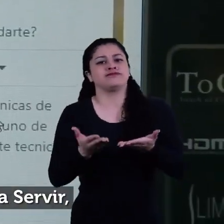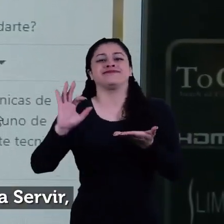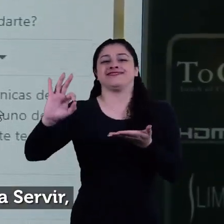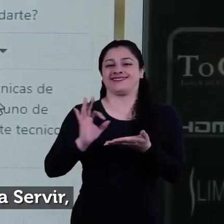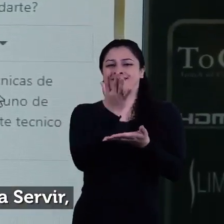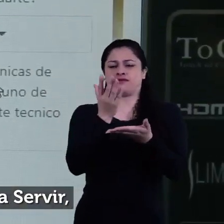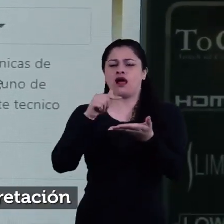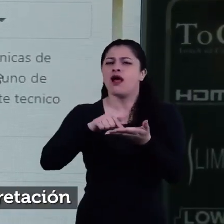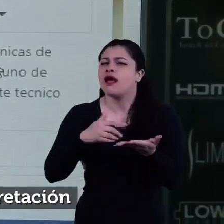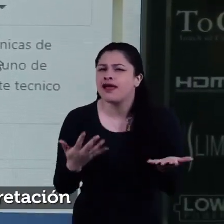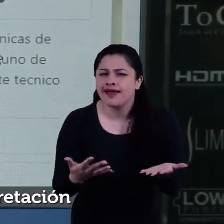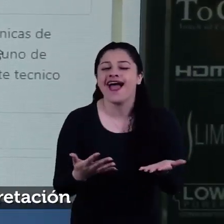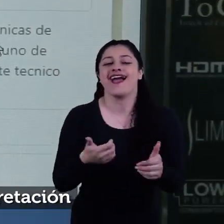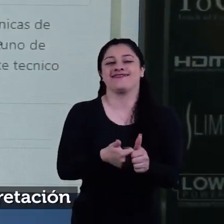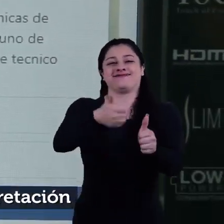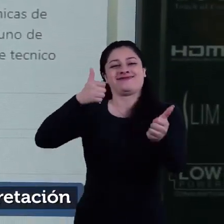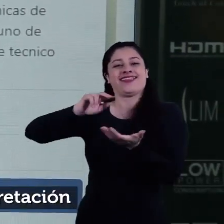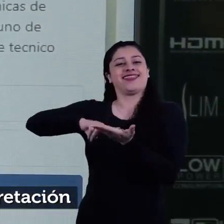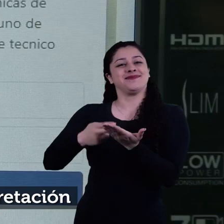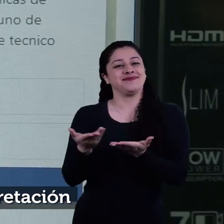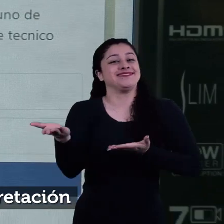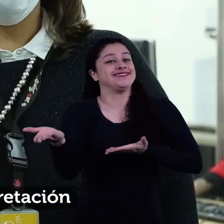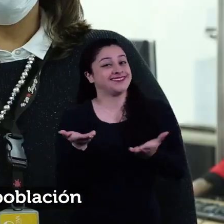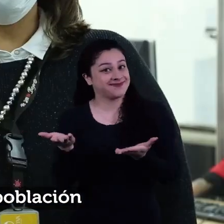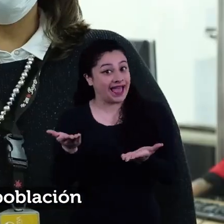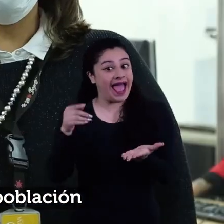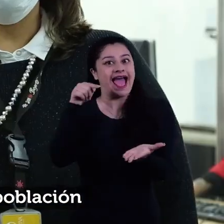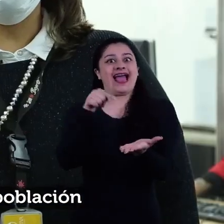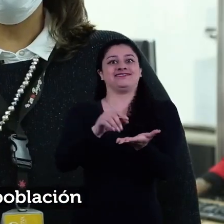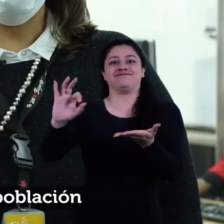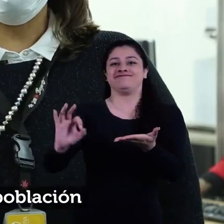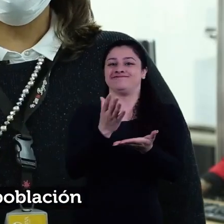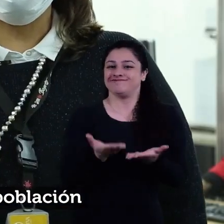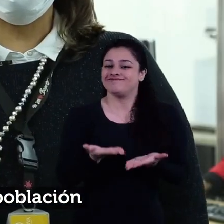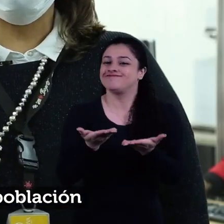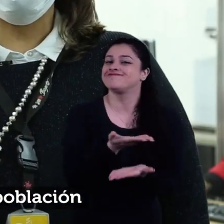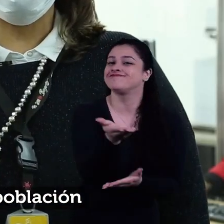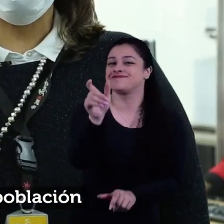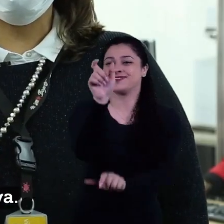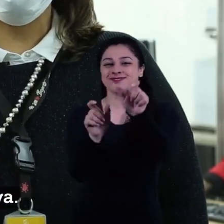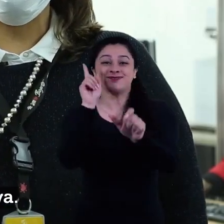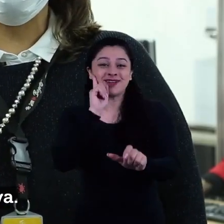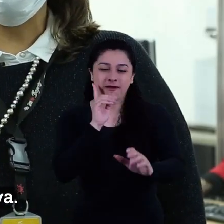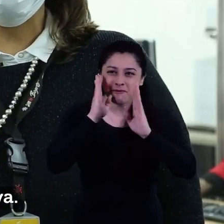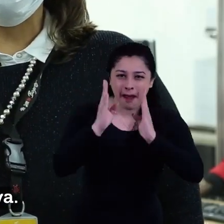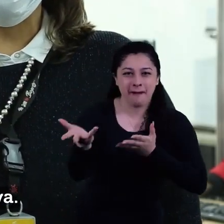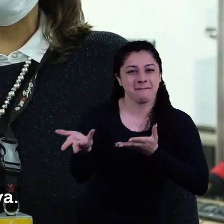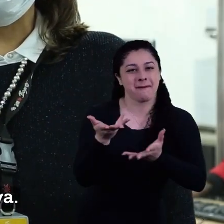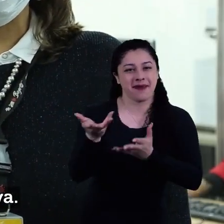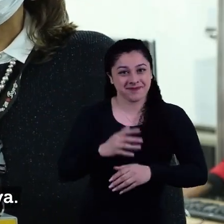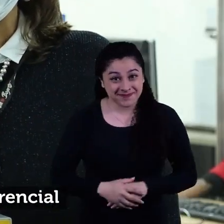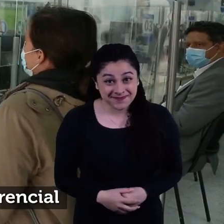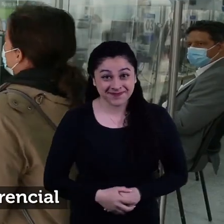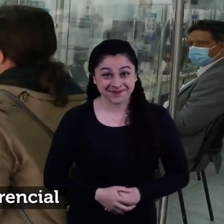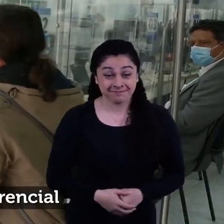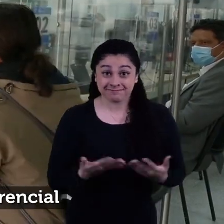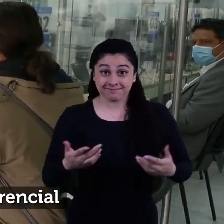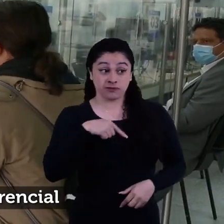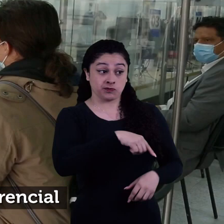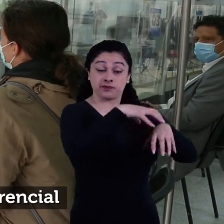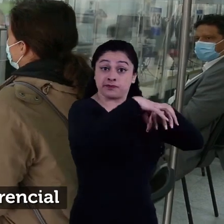SERVIR que es la plataforma de interpretación de señas virtual para atender a población con discapacidad auditiva.